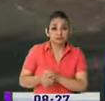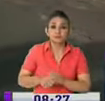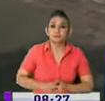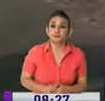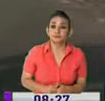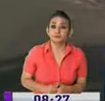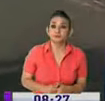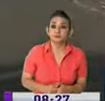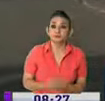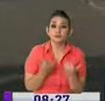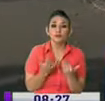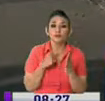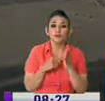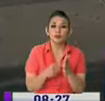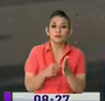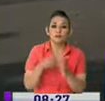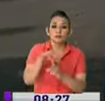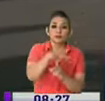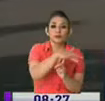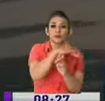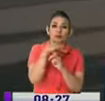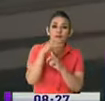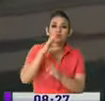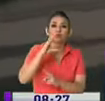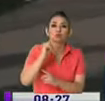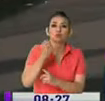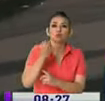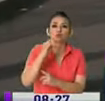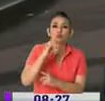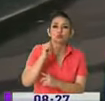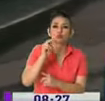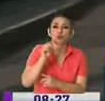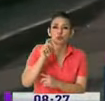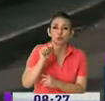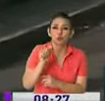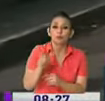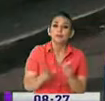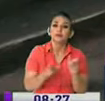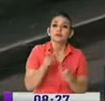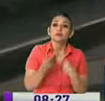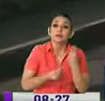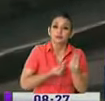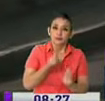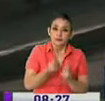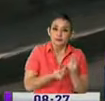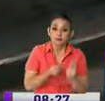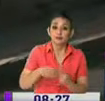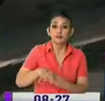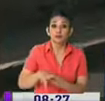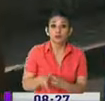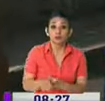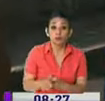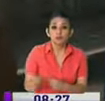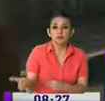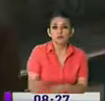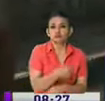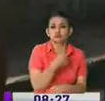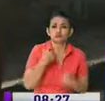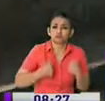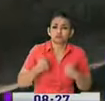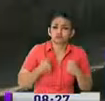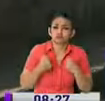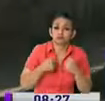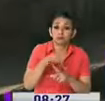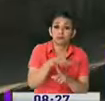Incluso ahora desde que está el parque Cuscungo, entonces las personas lo que roban aquí y se corren por dentro del